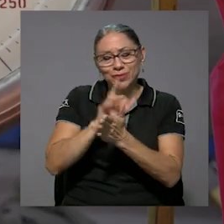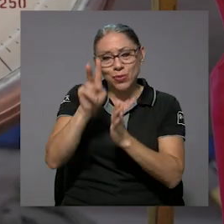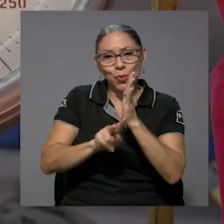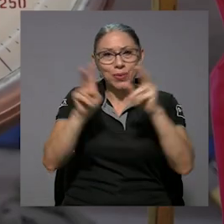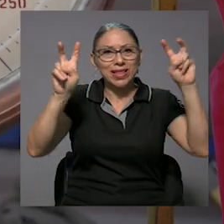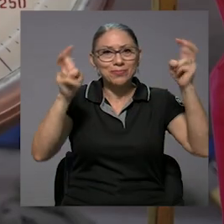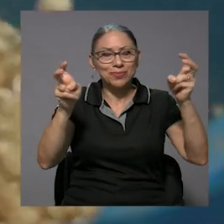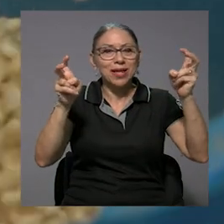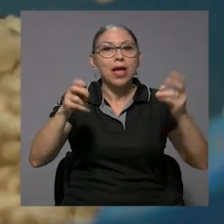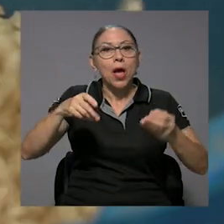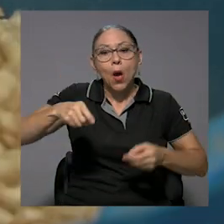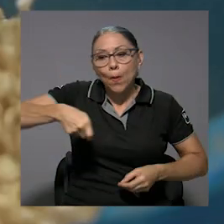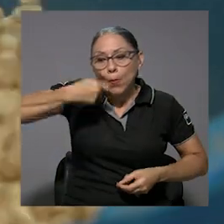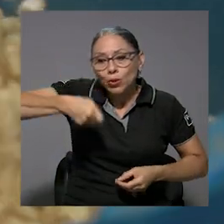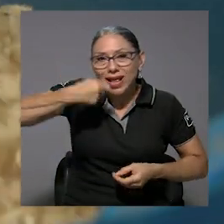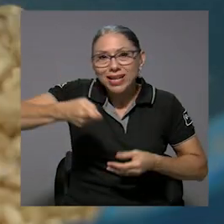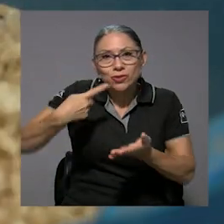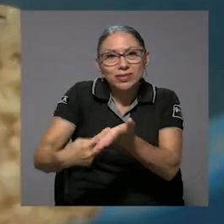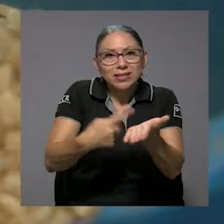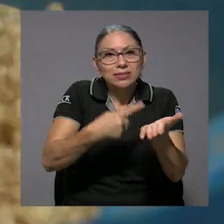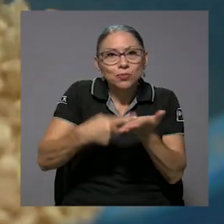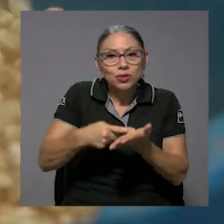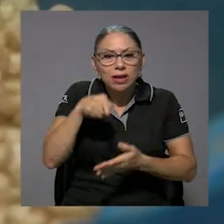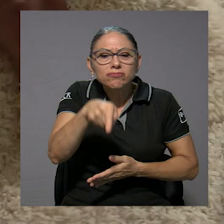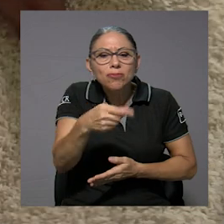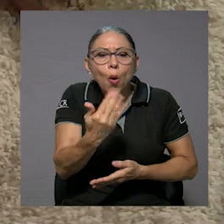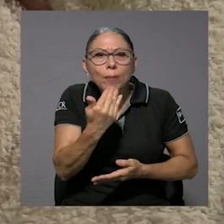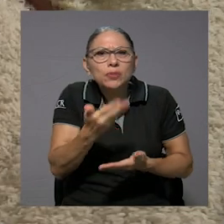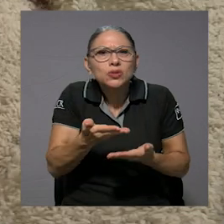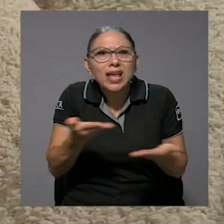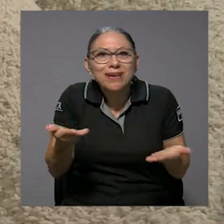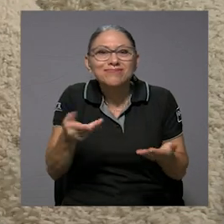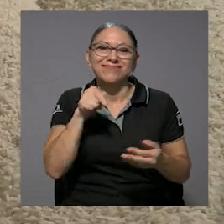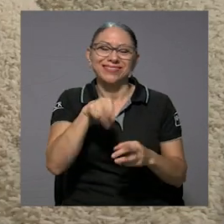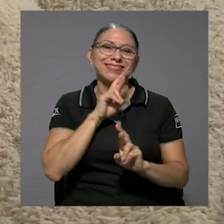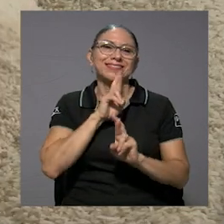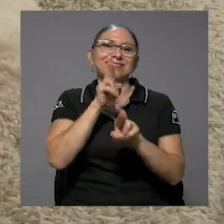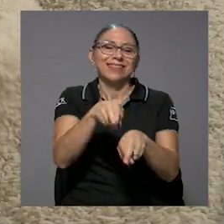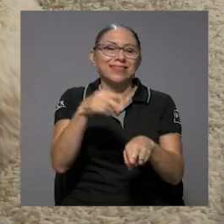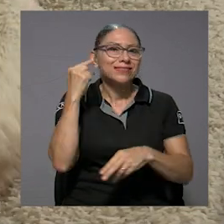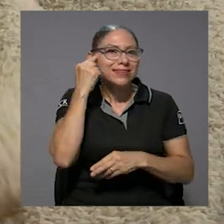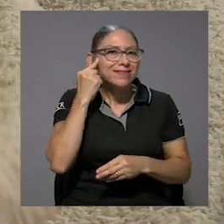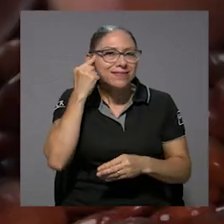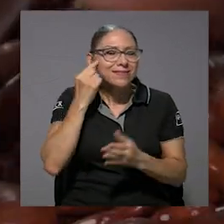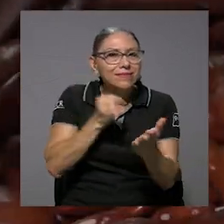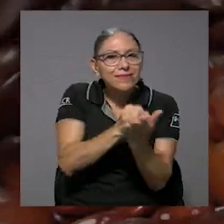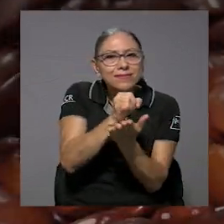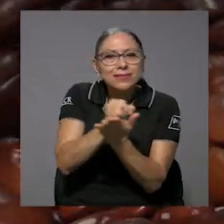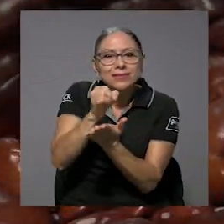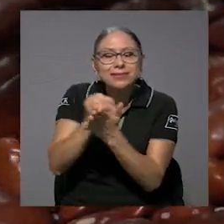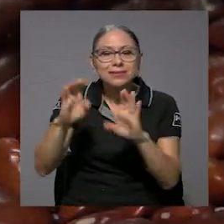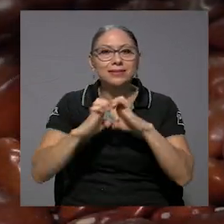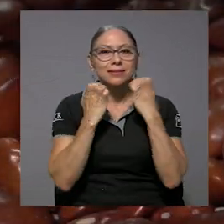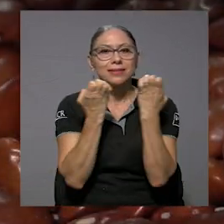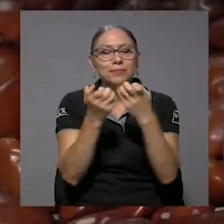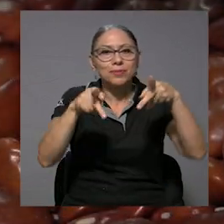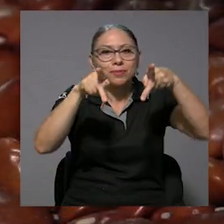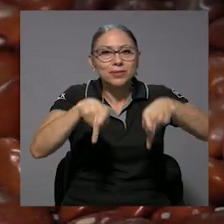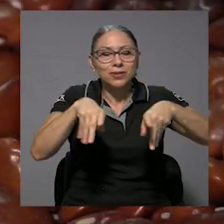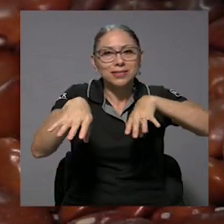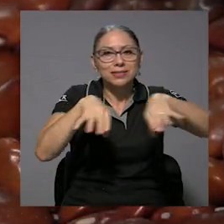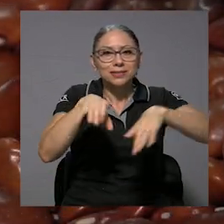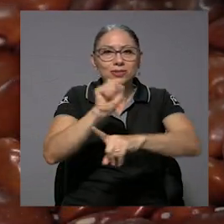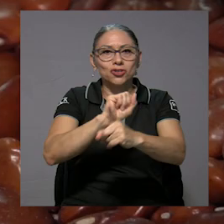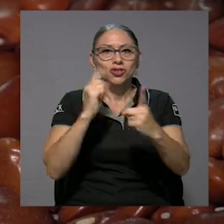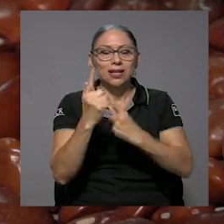Puntalitos en Disputa, ¿Qué es lo que comemos?, es el resultado de la reflexión e investigación de un equipo de personas del Área de